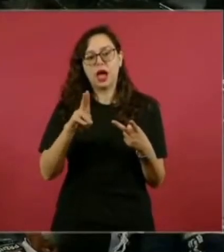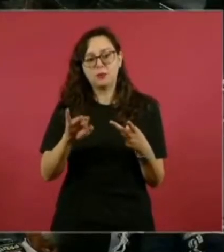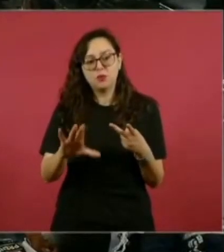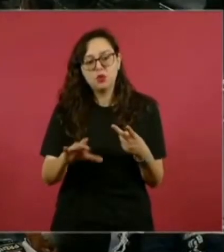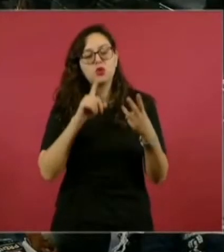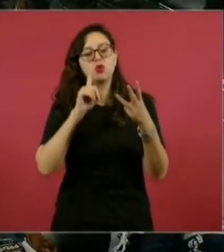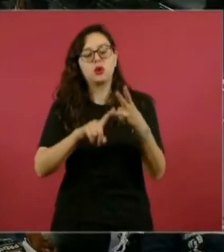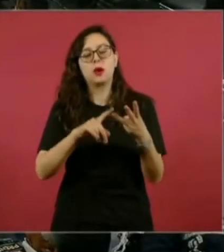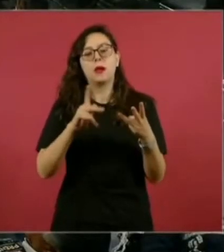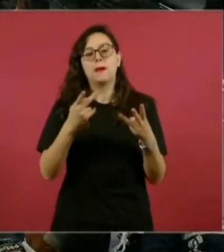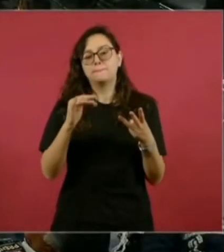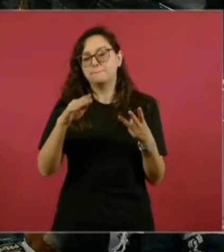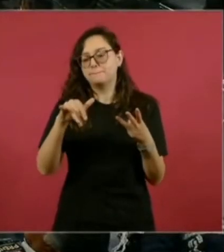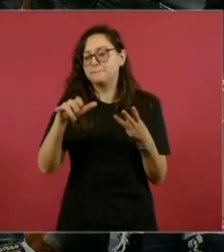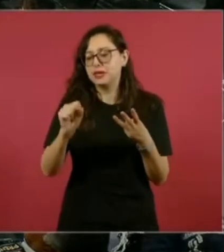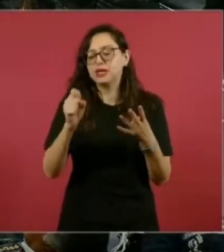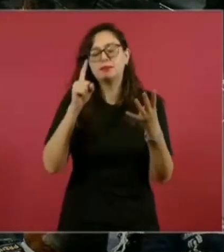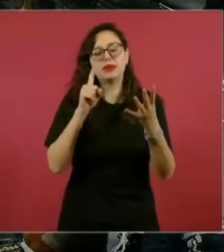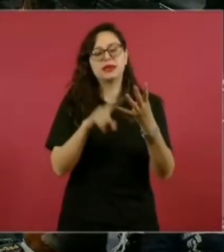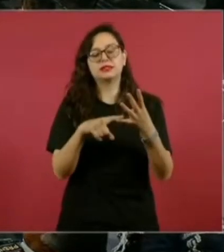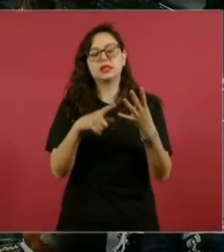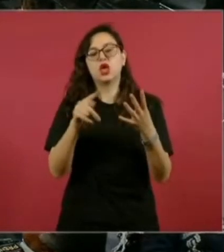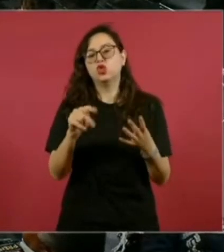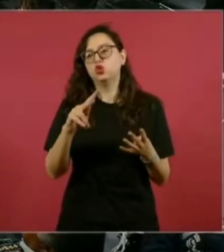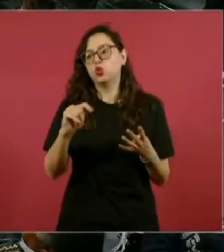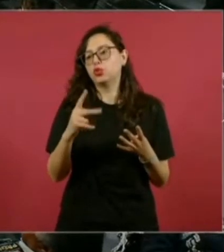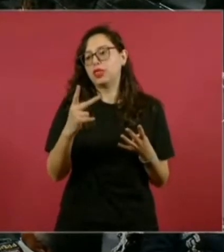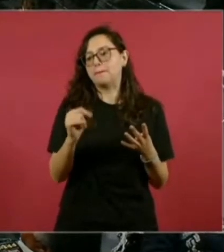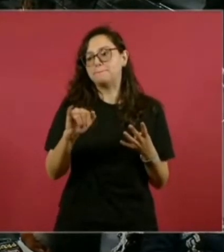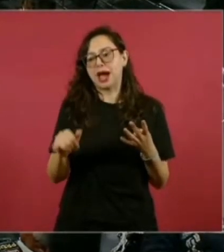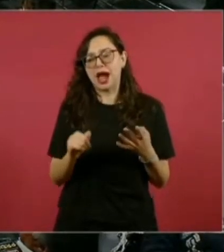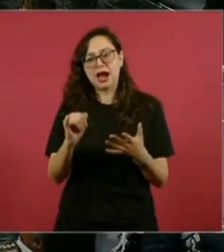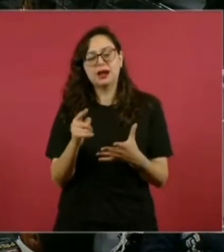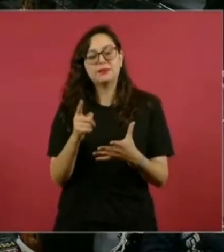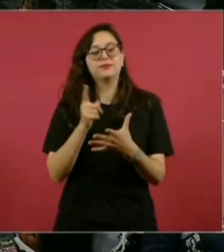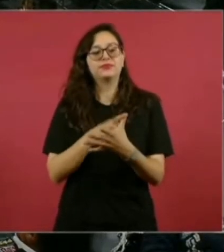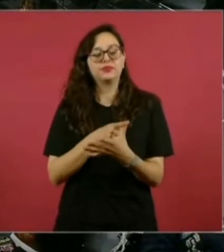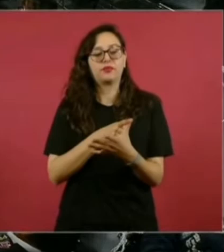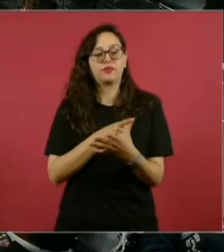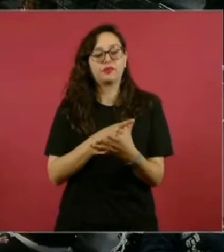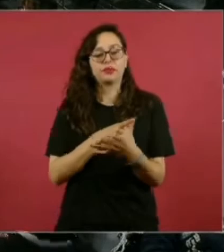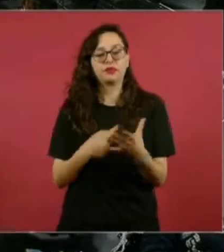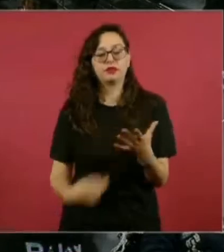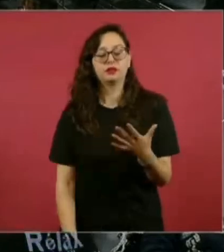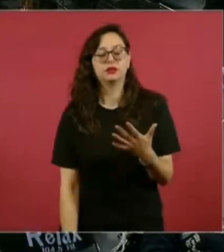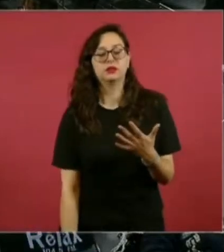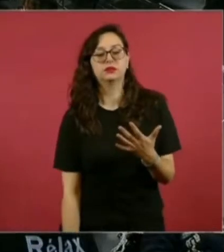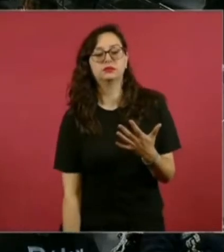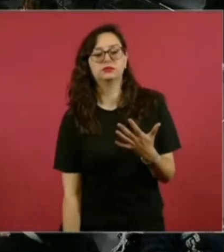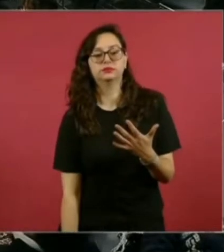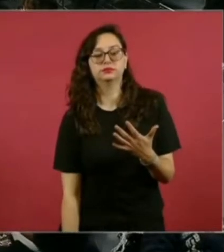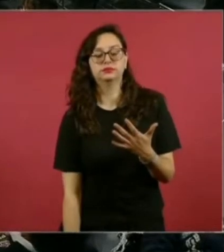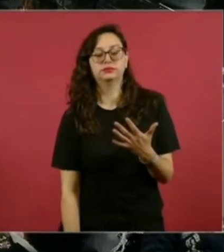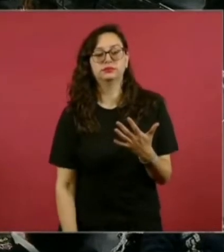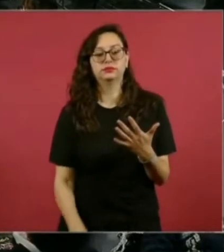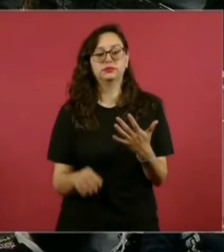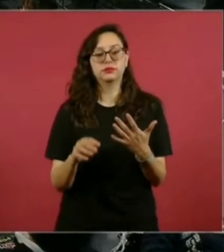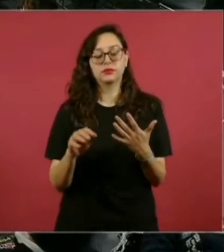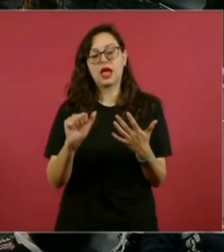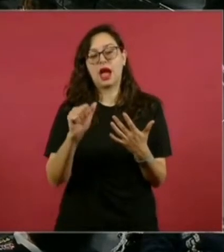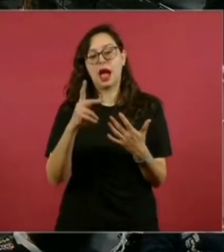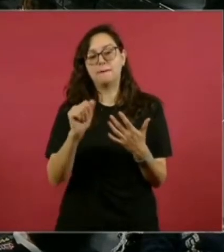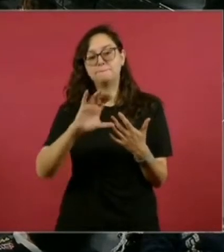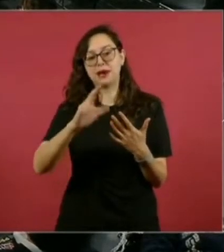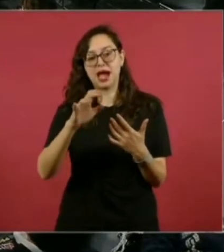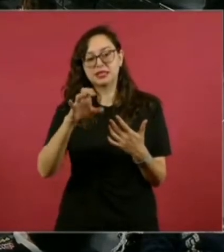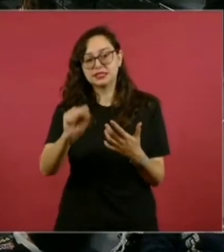los Pimas, también están los que conocemos poco, pero también los Apaches quieren ser